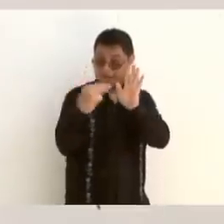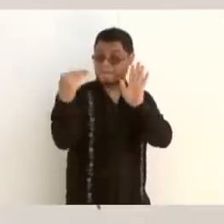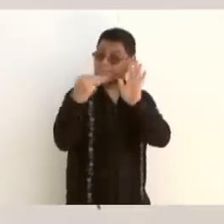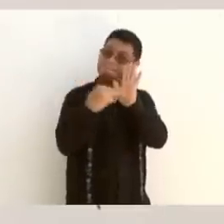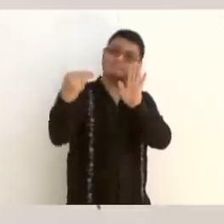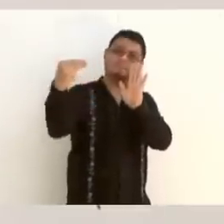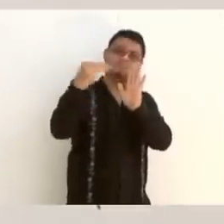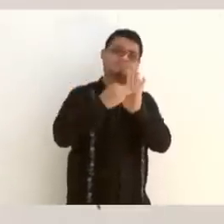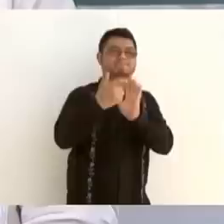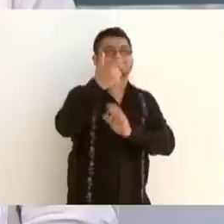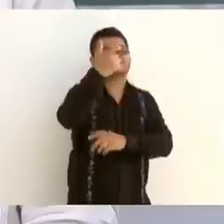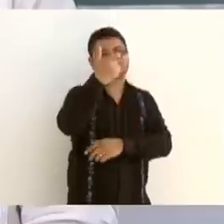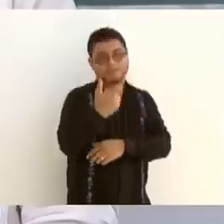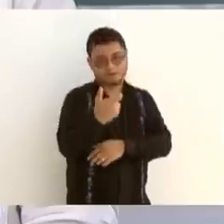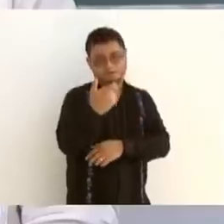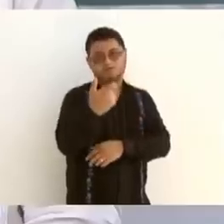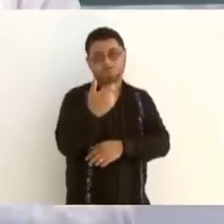de pesos.